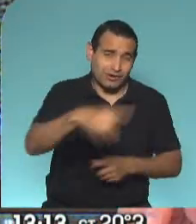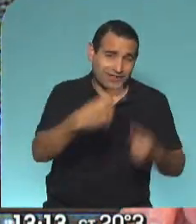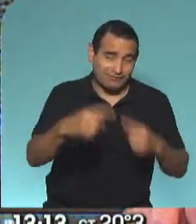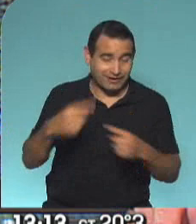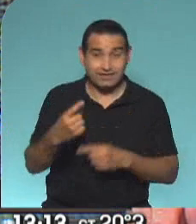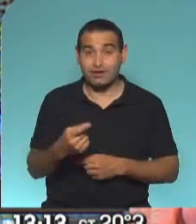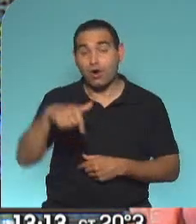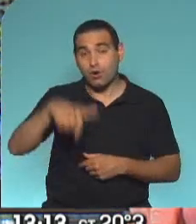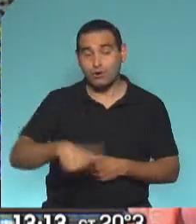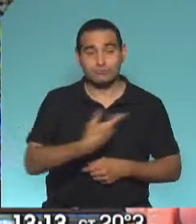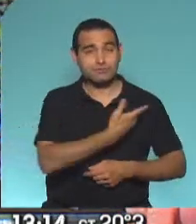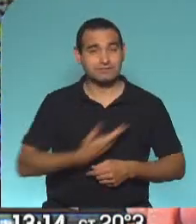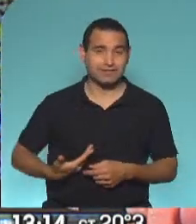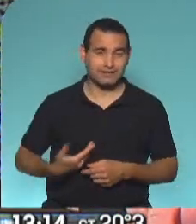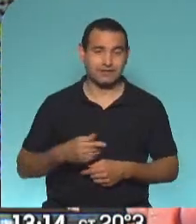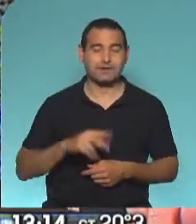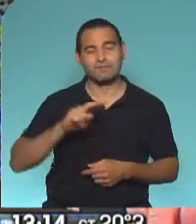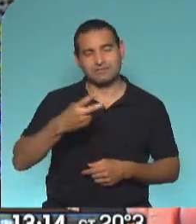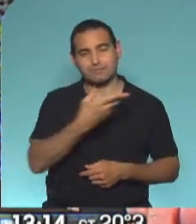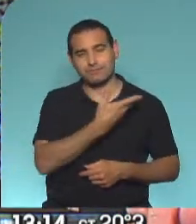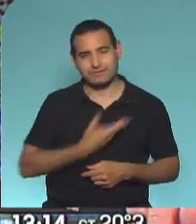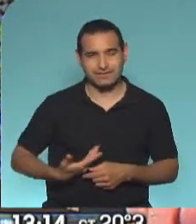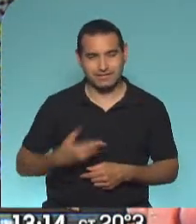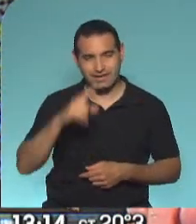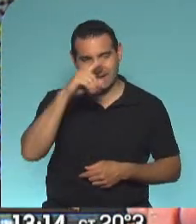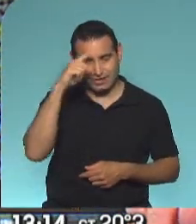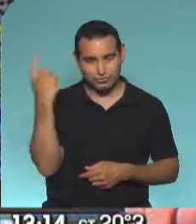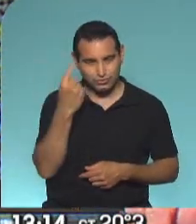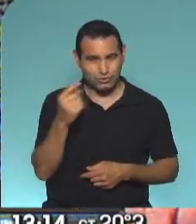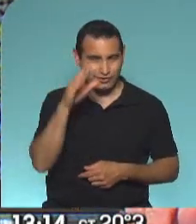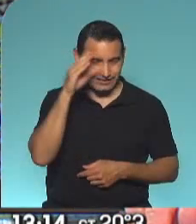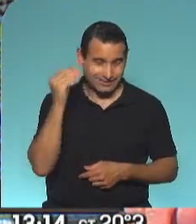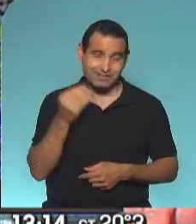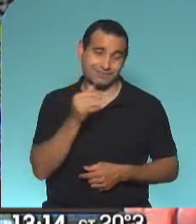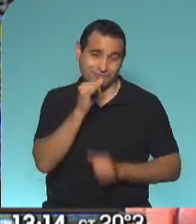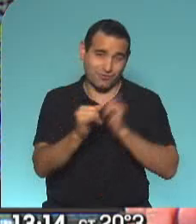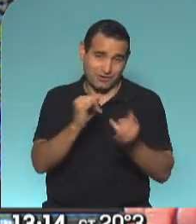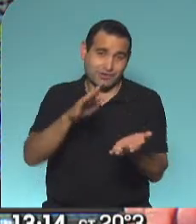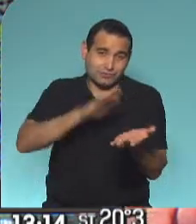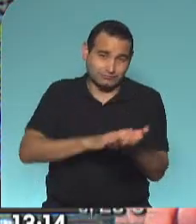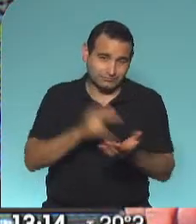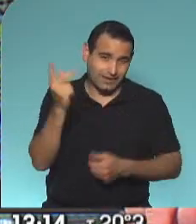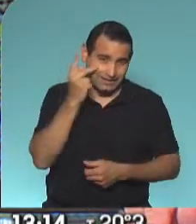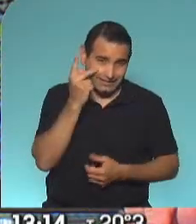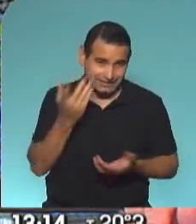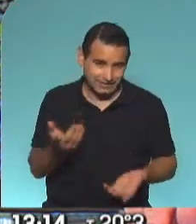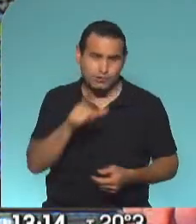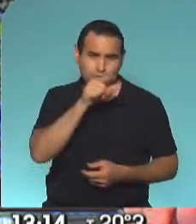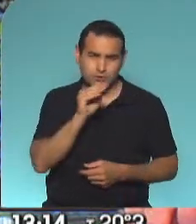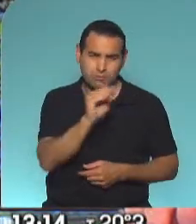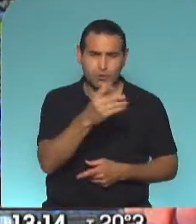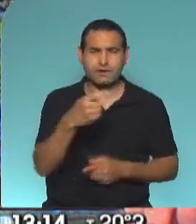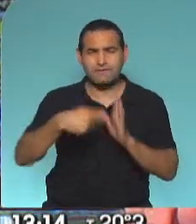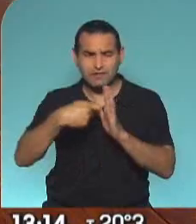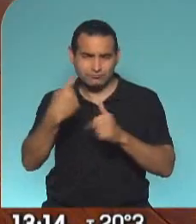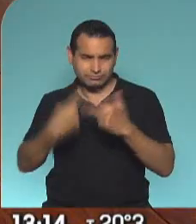Ayer, hoy la vicepresidenta de la Nación, Cristina, lo mencionó, obviamente, a nivel de algunos tweets, con videos